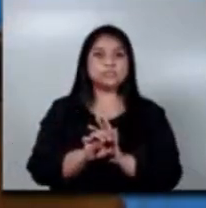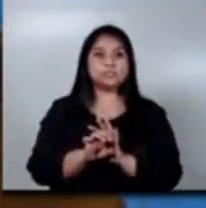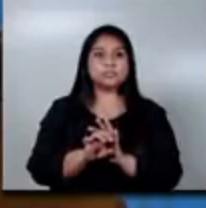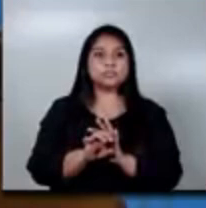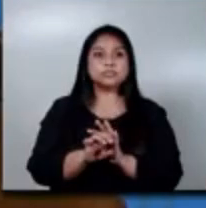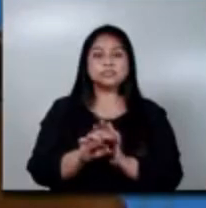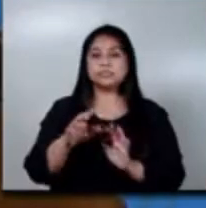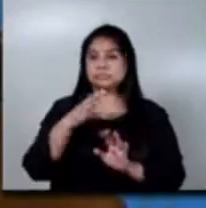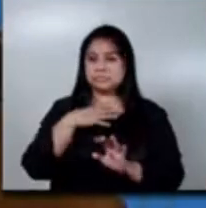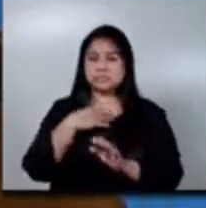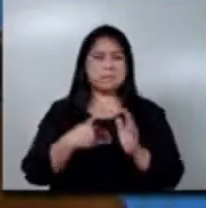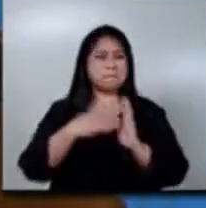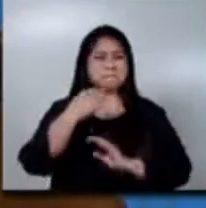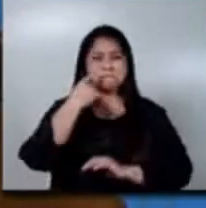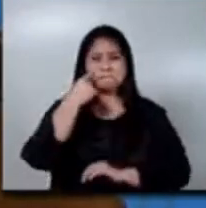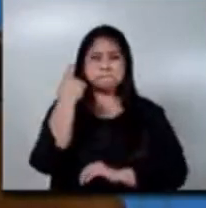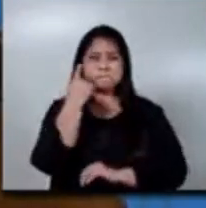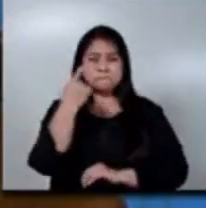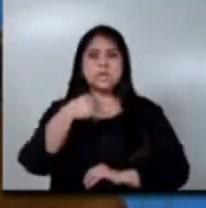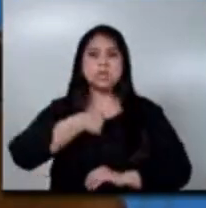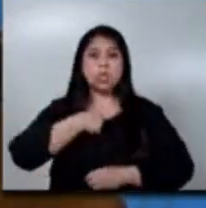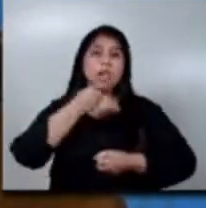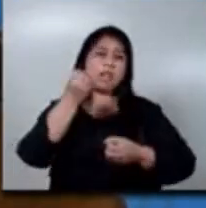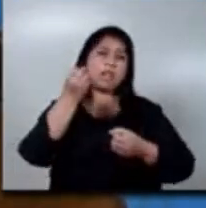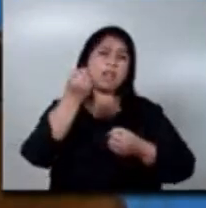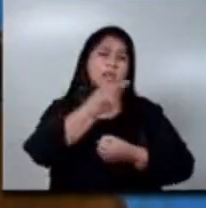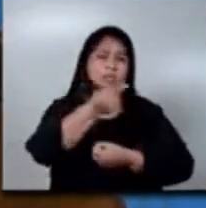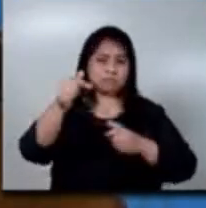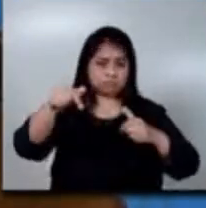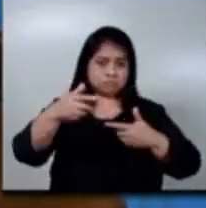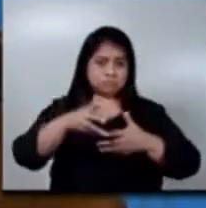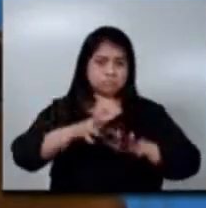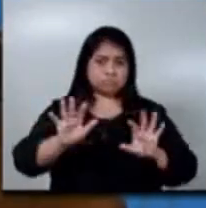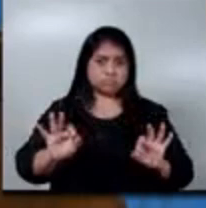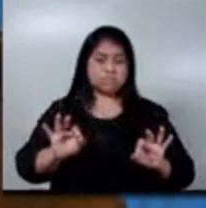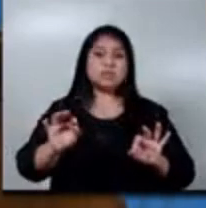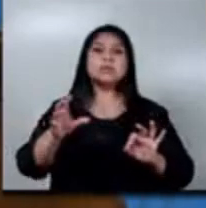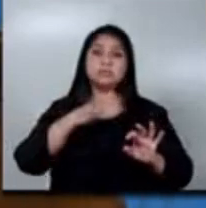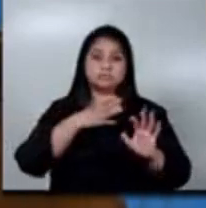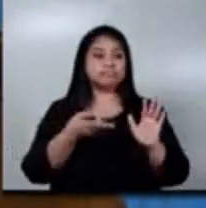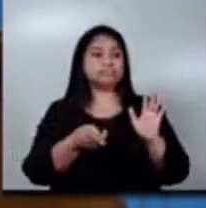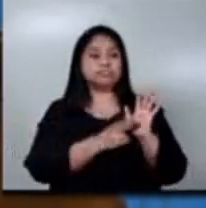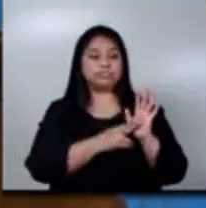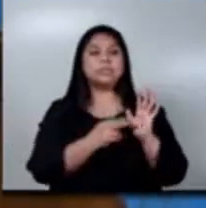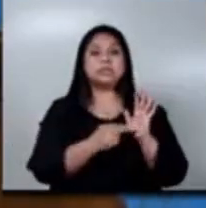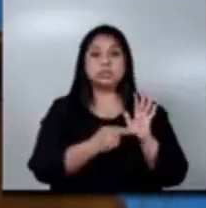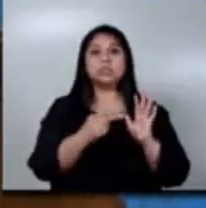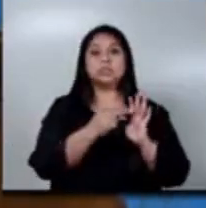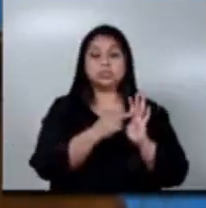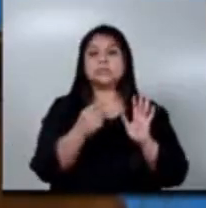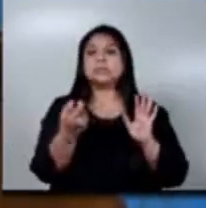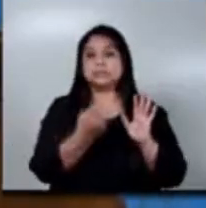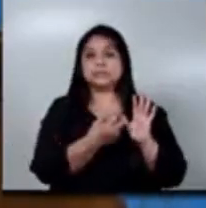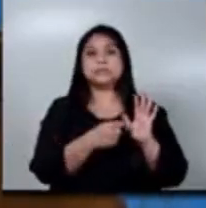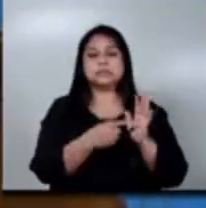se enfatiza precisamente todo lo que yo estoy hablando ahorita con ustedes está también normado en las